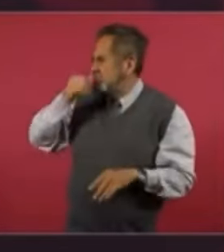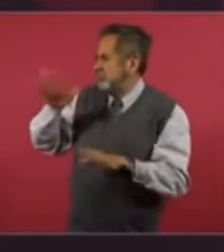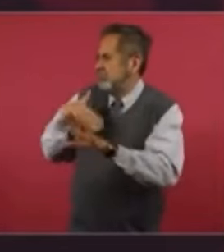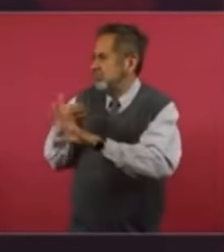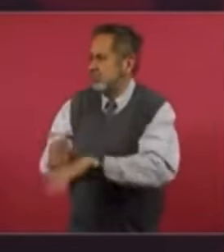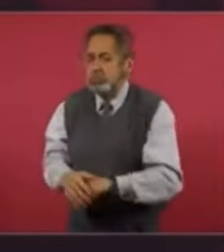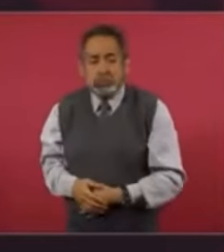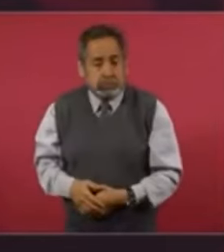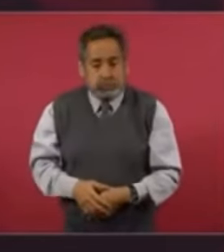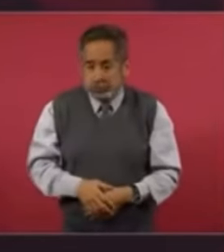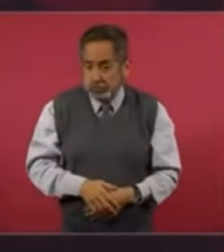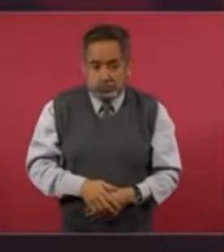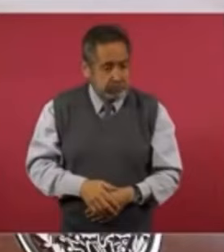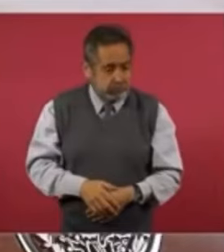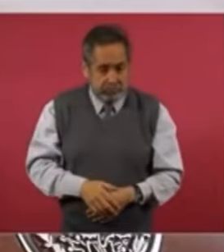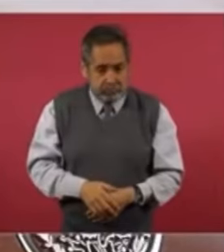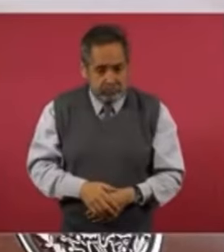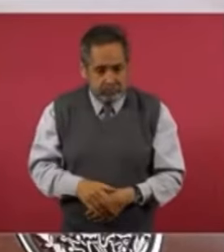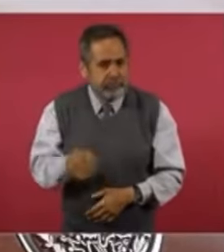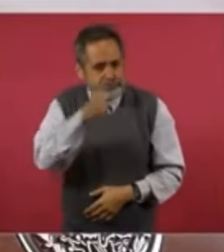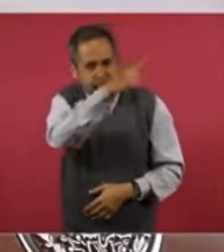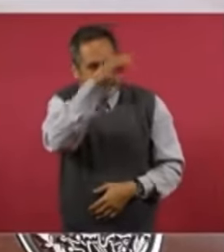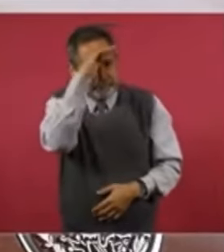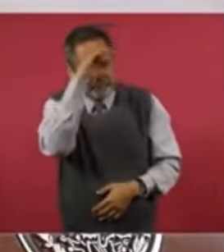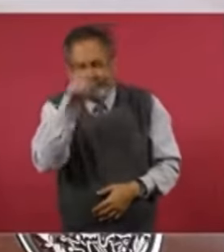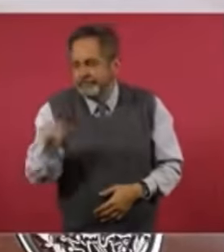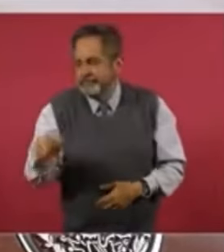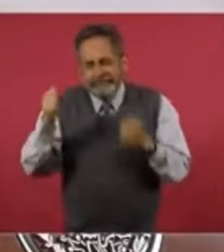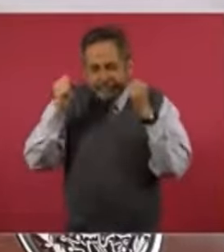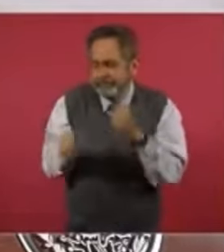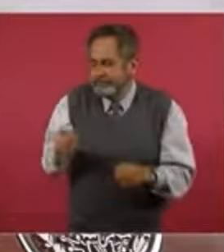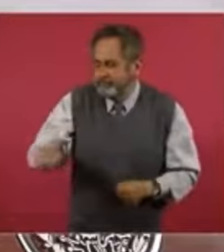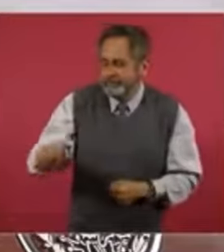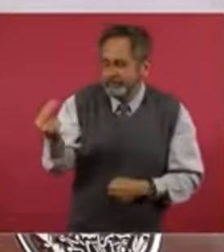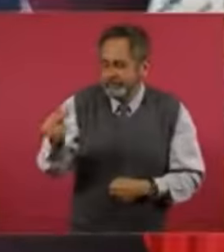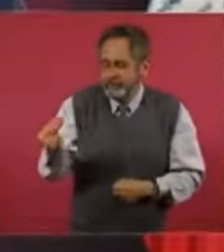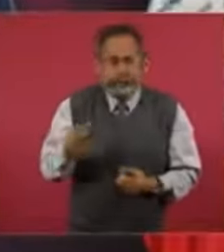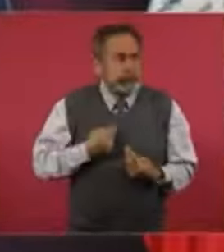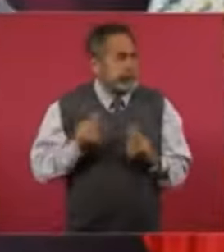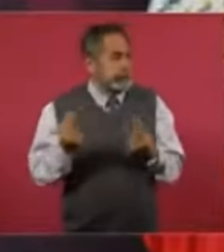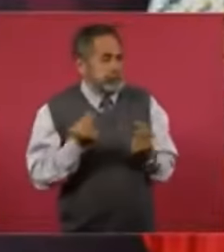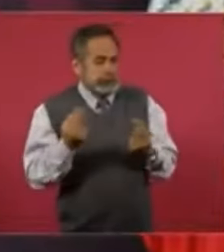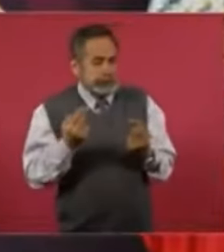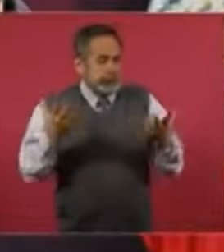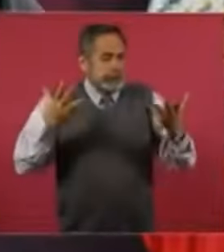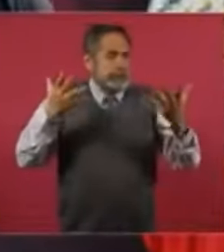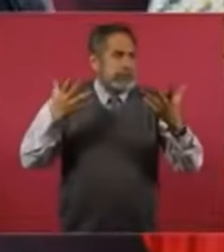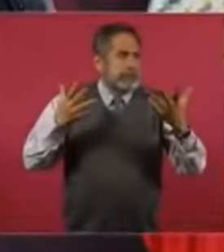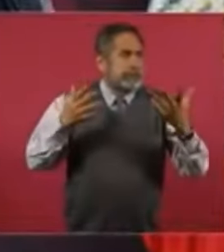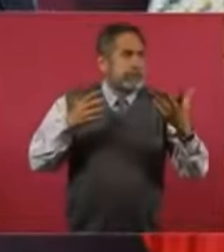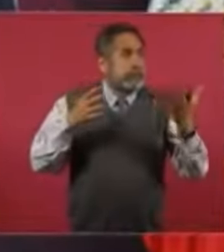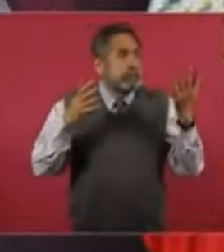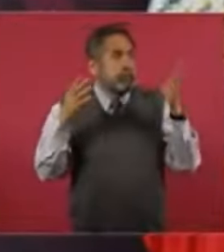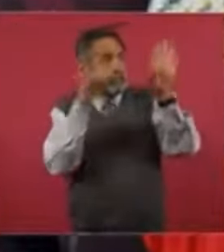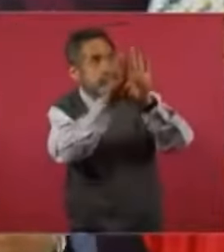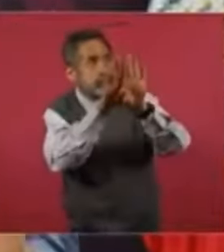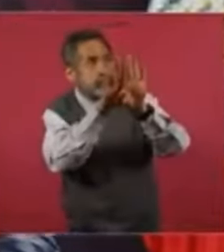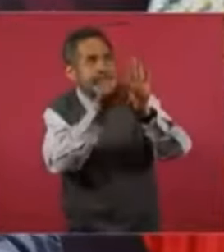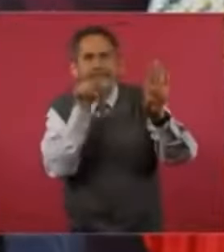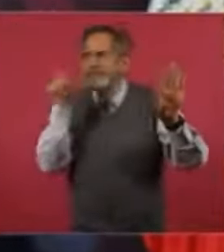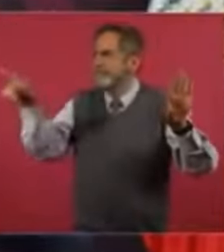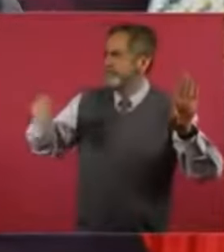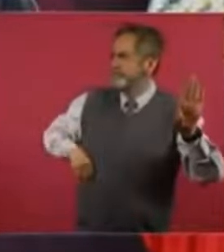Por necesidad, el pueblo va a rebelarse en contra